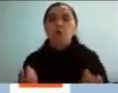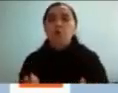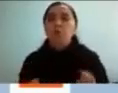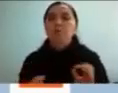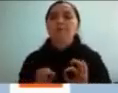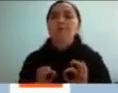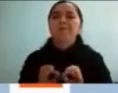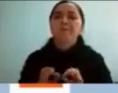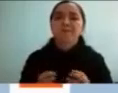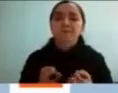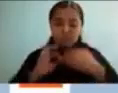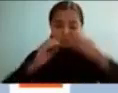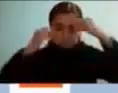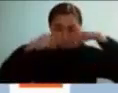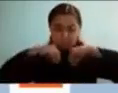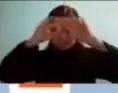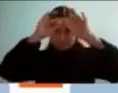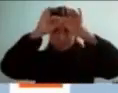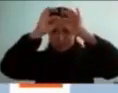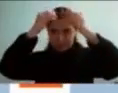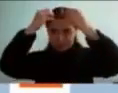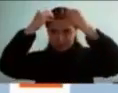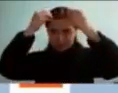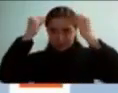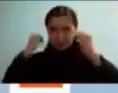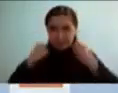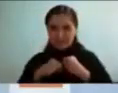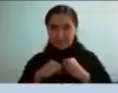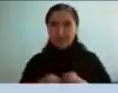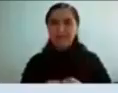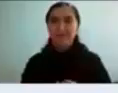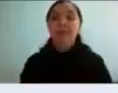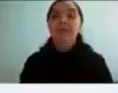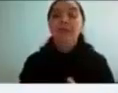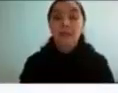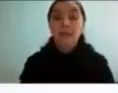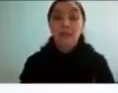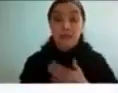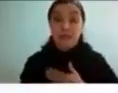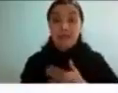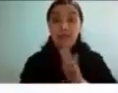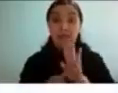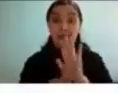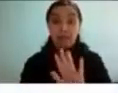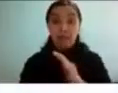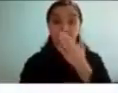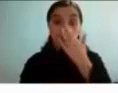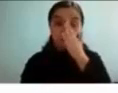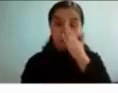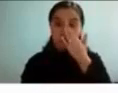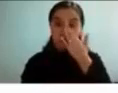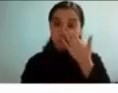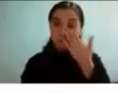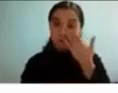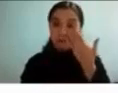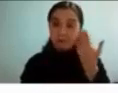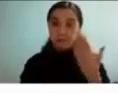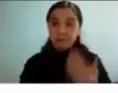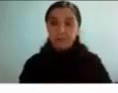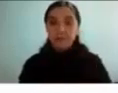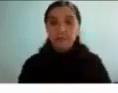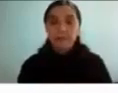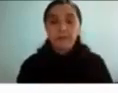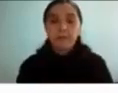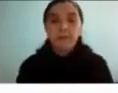un poco eso es lo que lo que quiero que veamos un día pero también decir